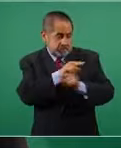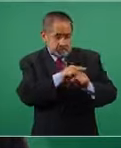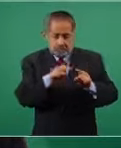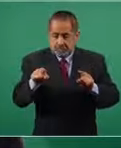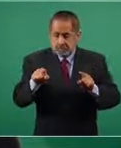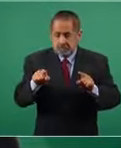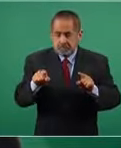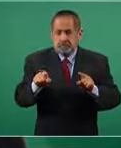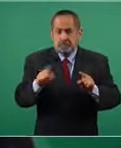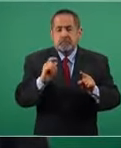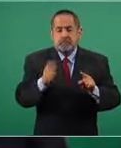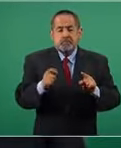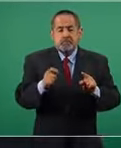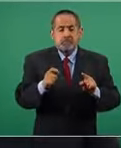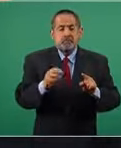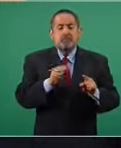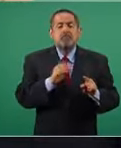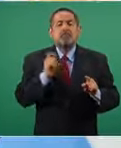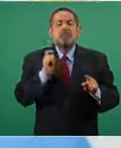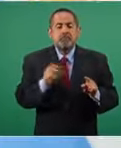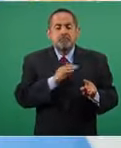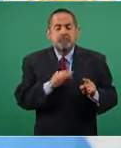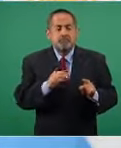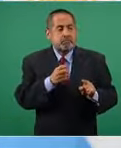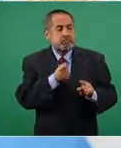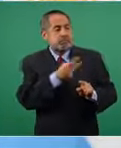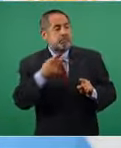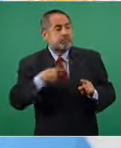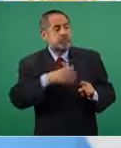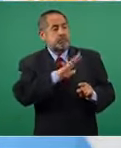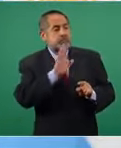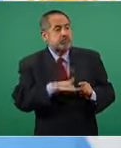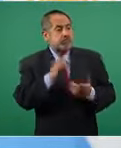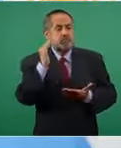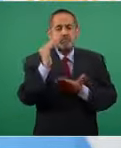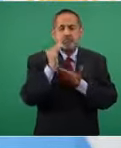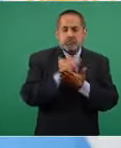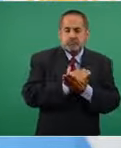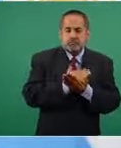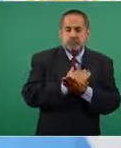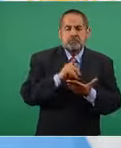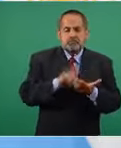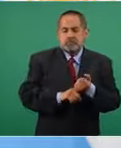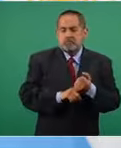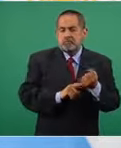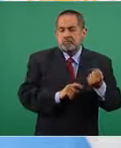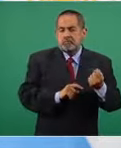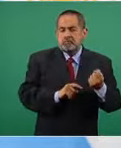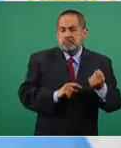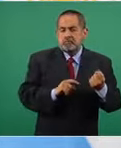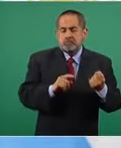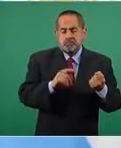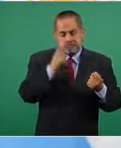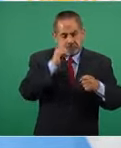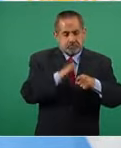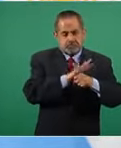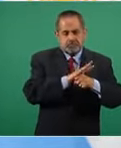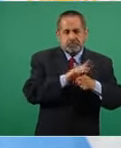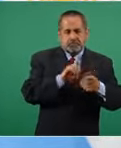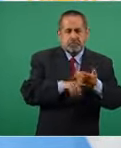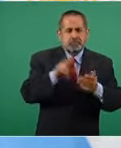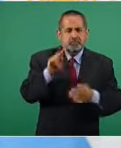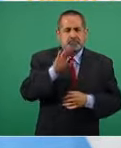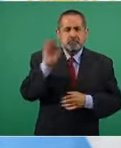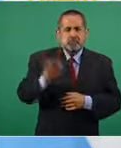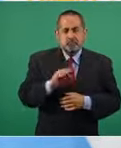se logra reducir la mortalidad por COVID en